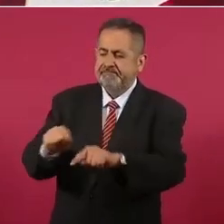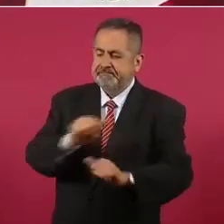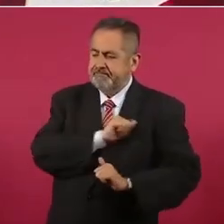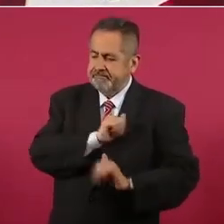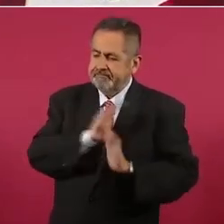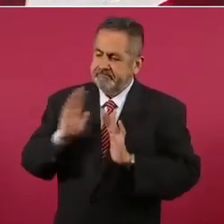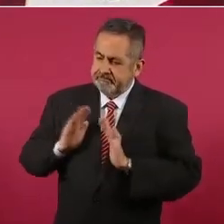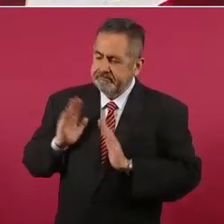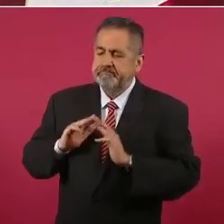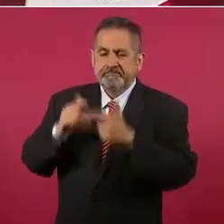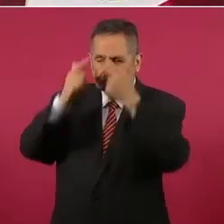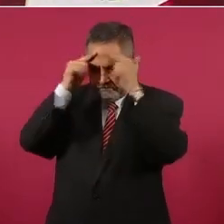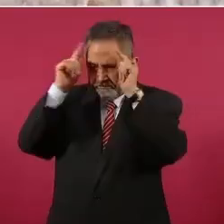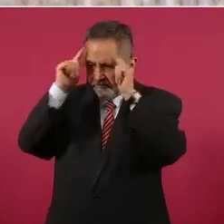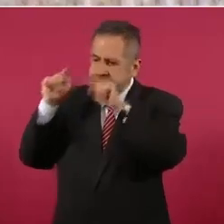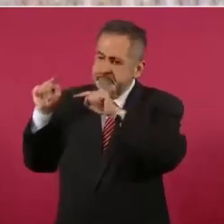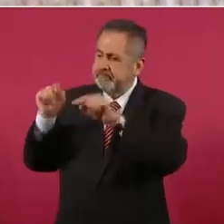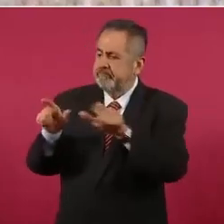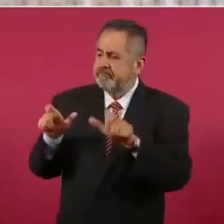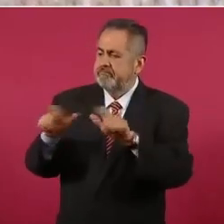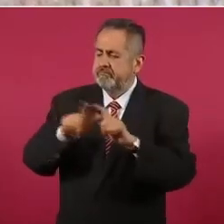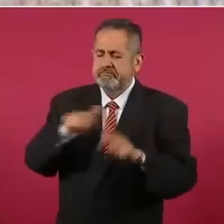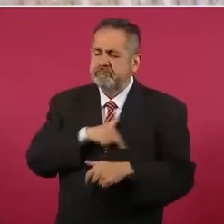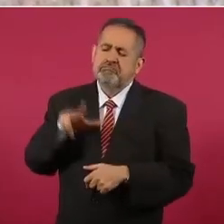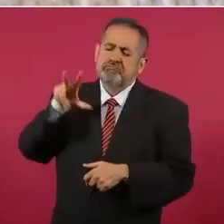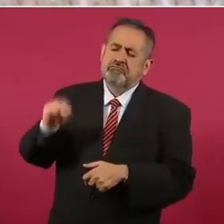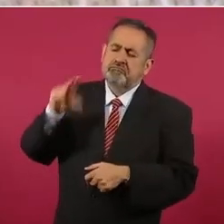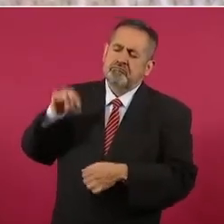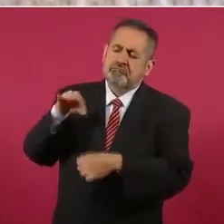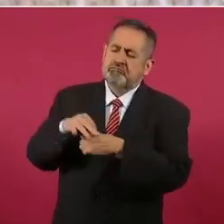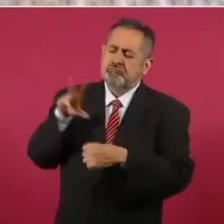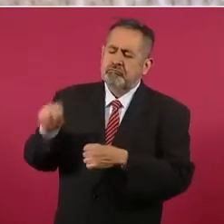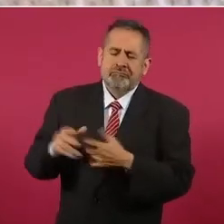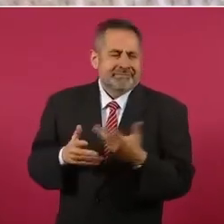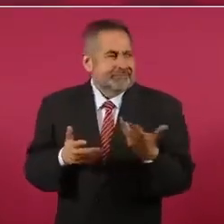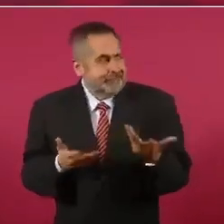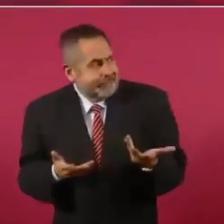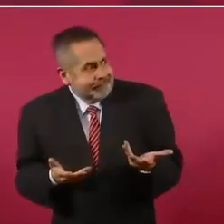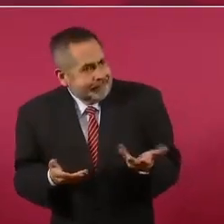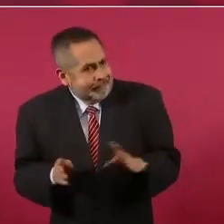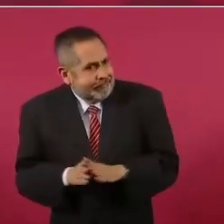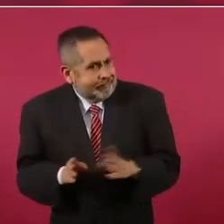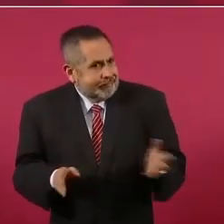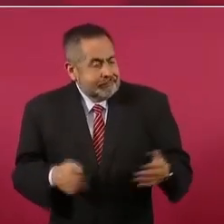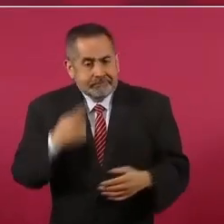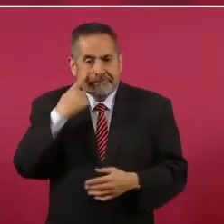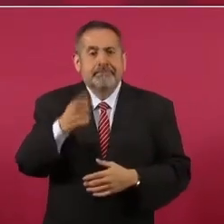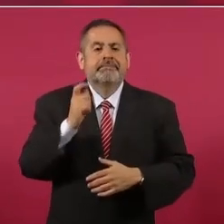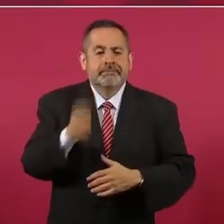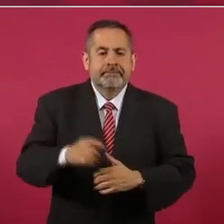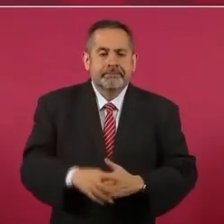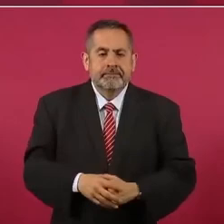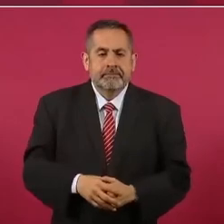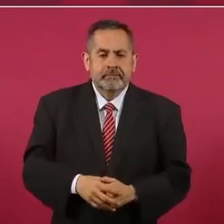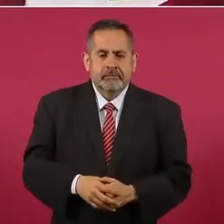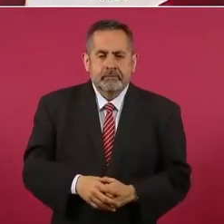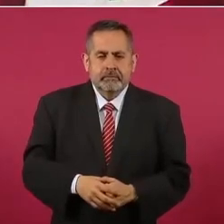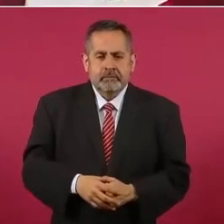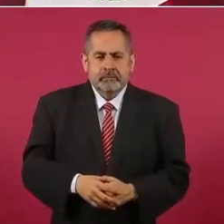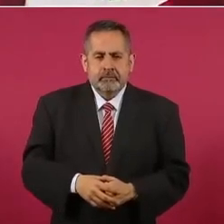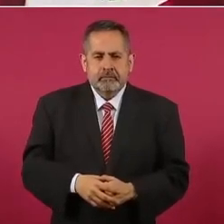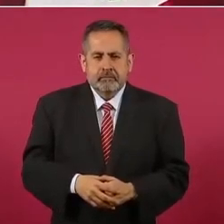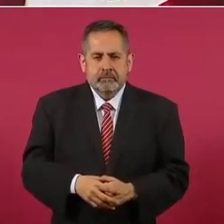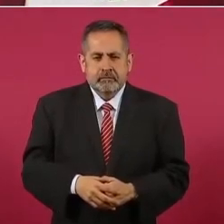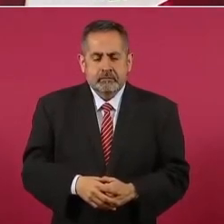esté el Ejército, no quieren que esté la Marina, no quieren que esté la Guardia Nacional. Pues ¿saben qué? Ellos puede